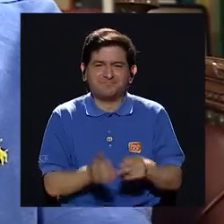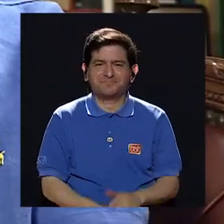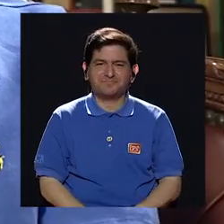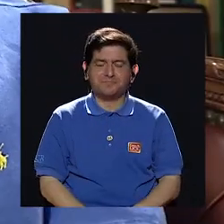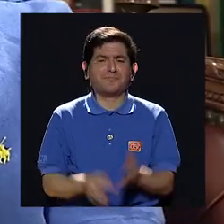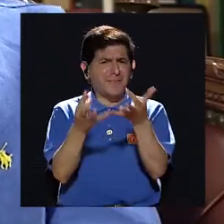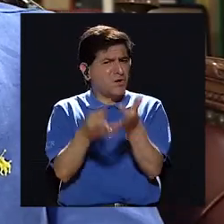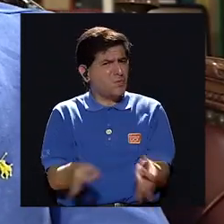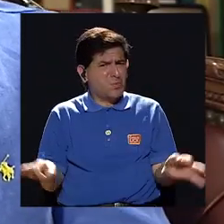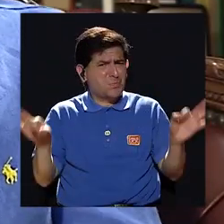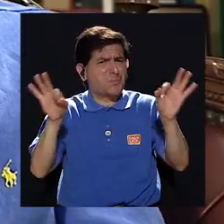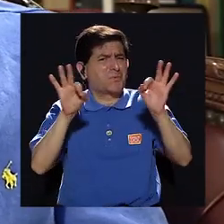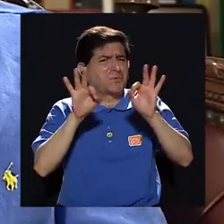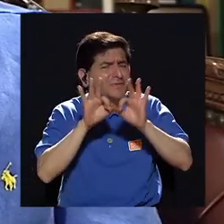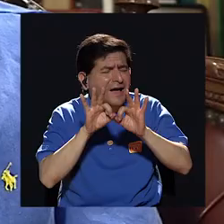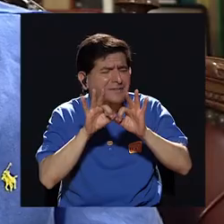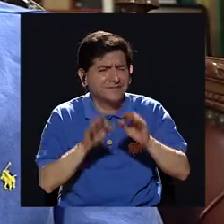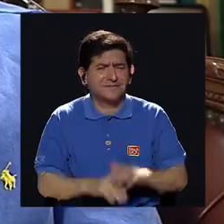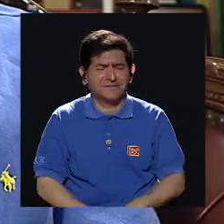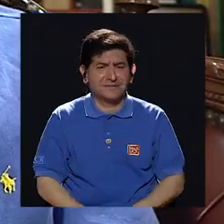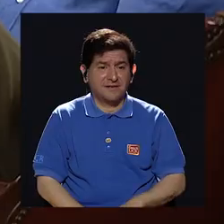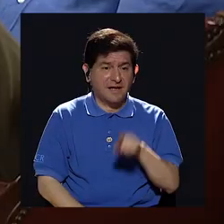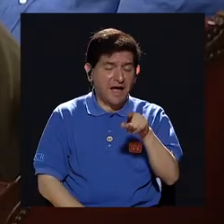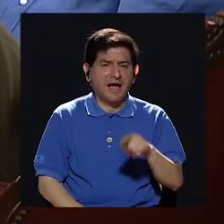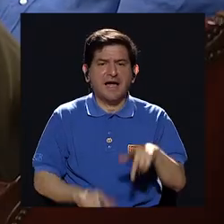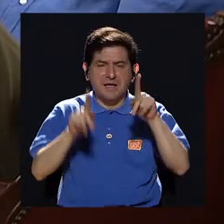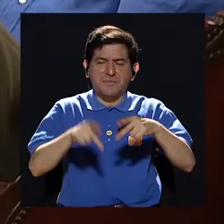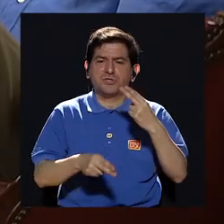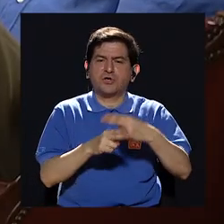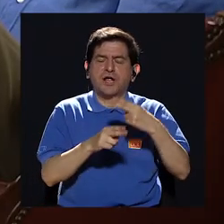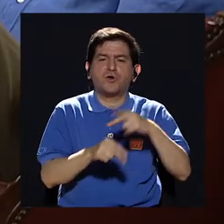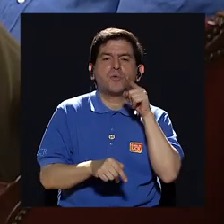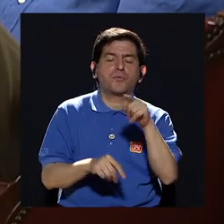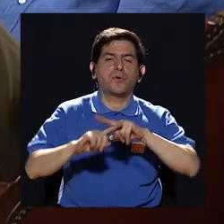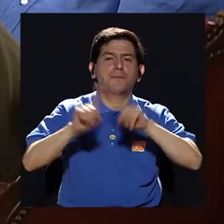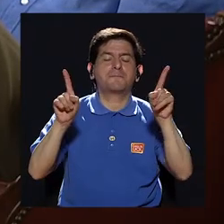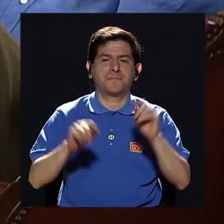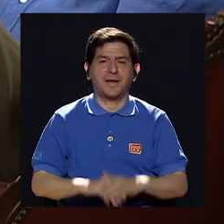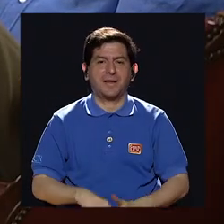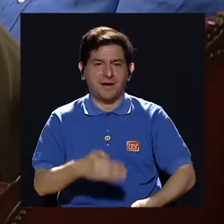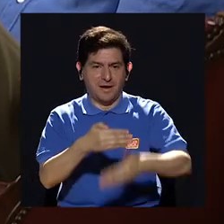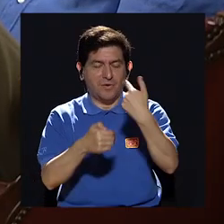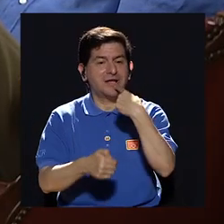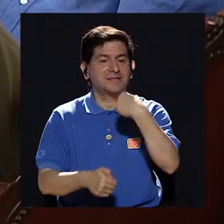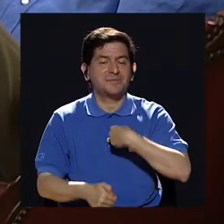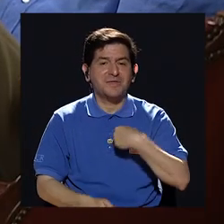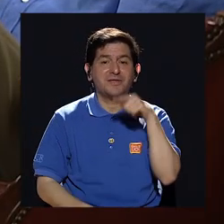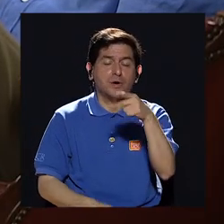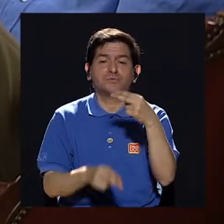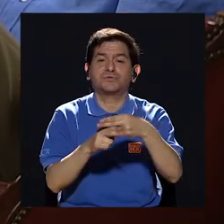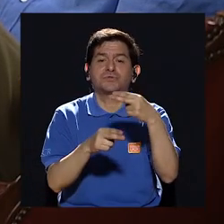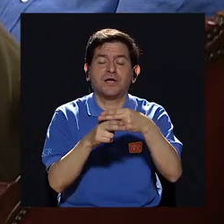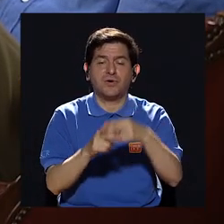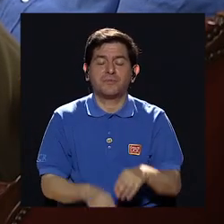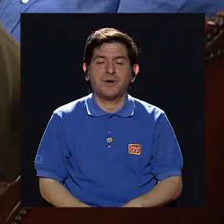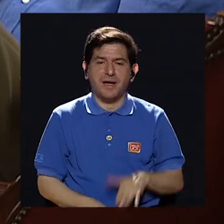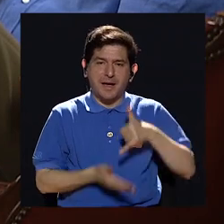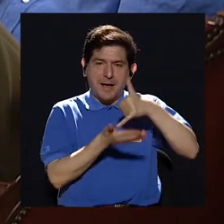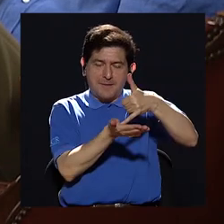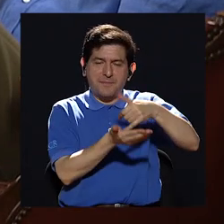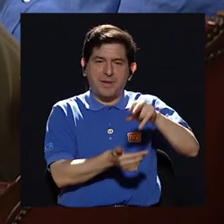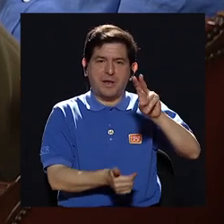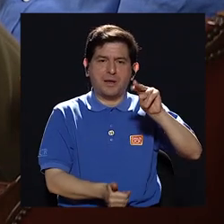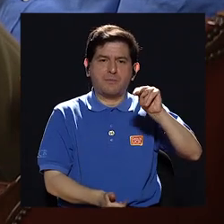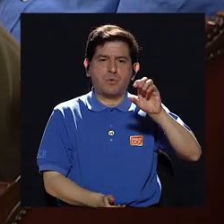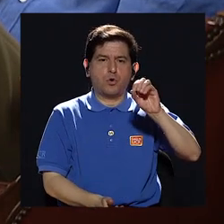lo que es importante Marlon Ahí viene quién lo nominó hasta todo pero a me gustaría que antes de que me diga quién lo nominó hacer un Nobel de la